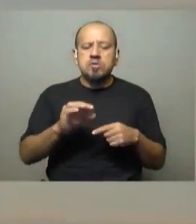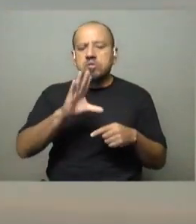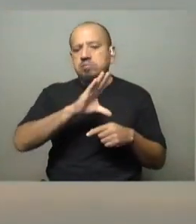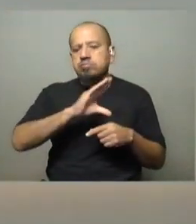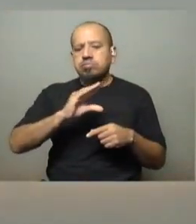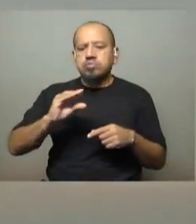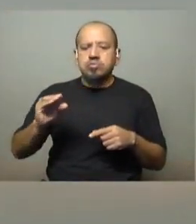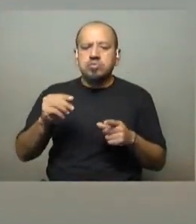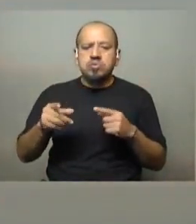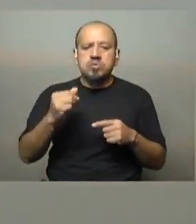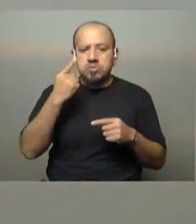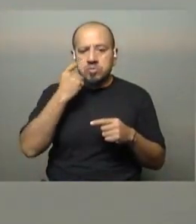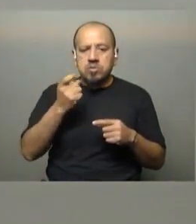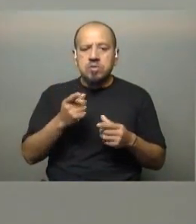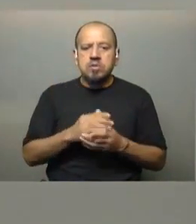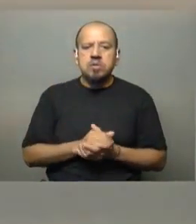notable.